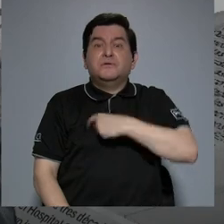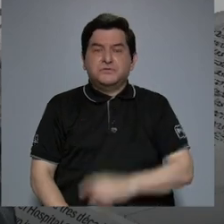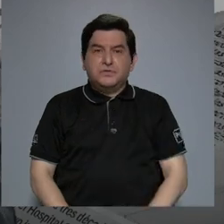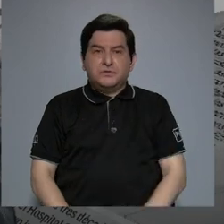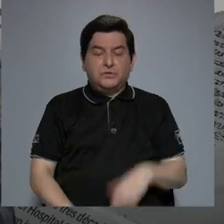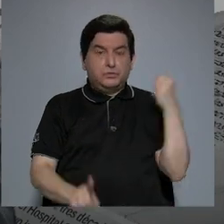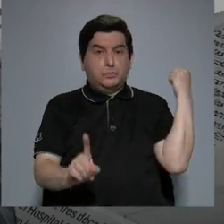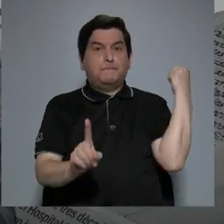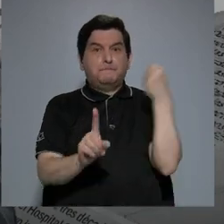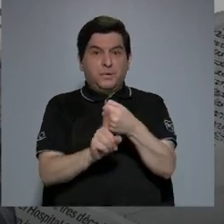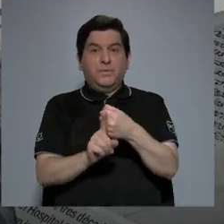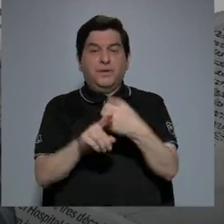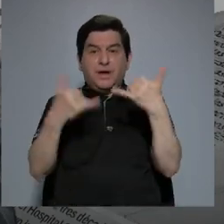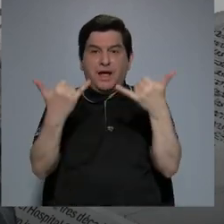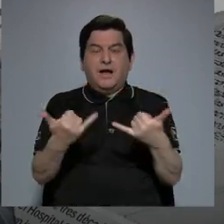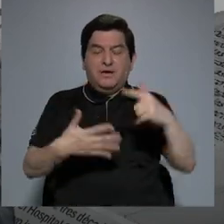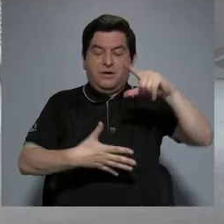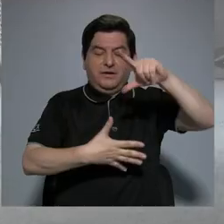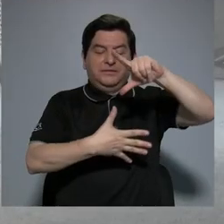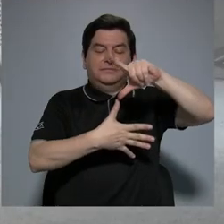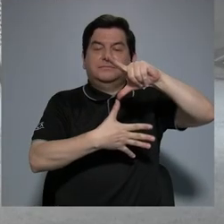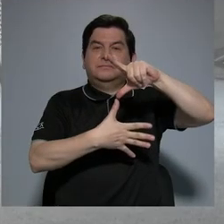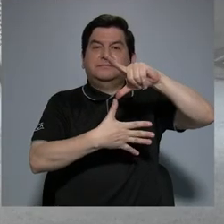impactando en América Latina.